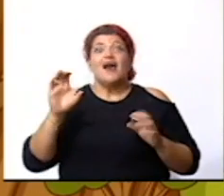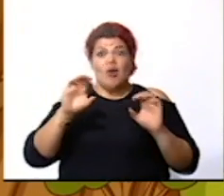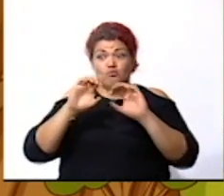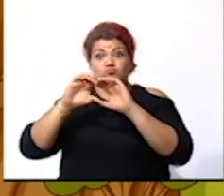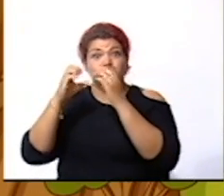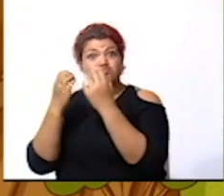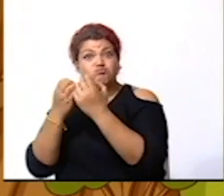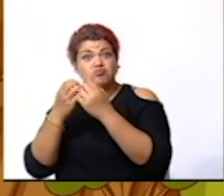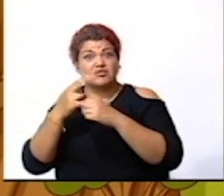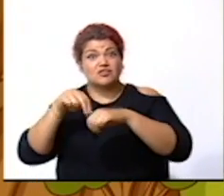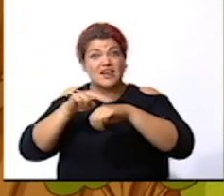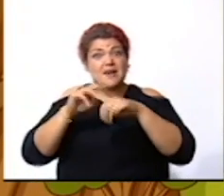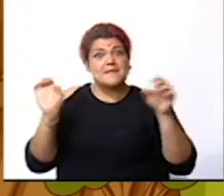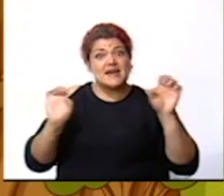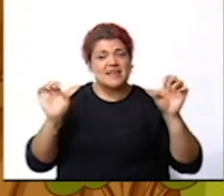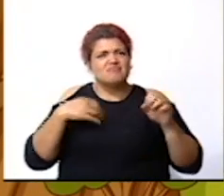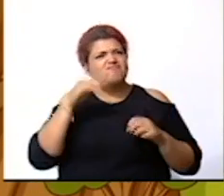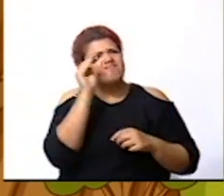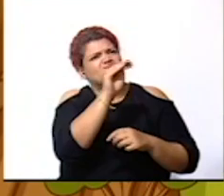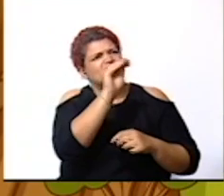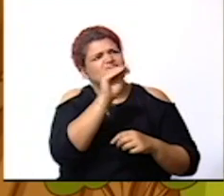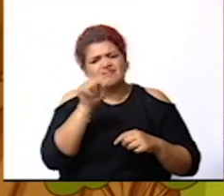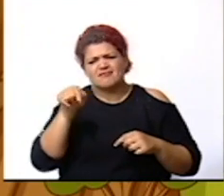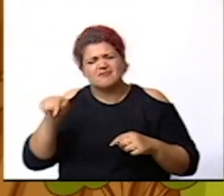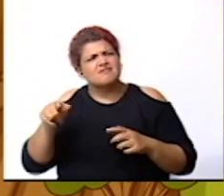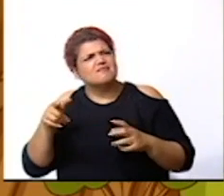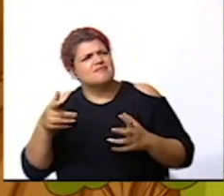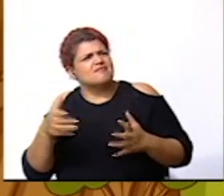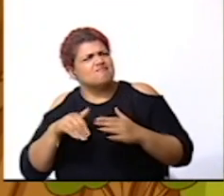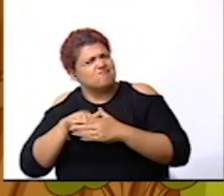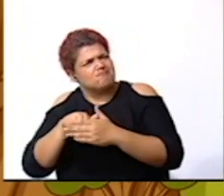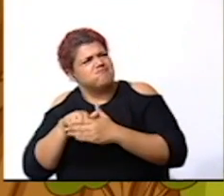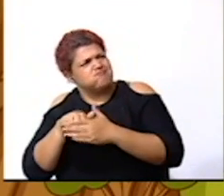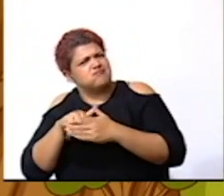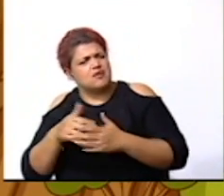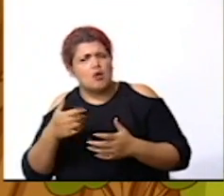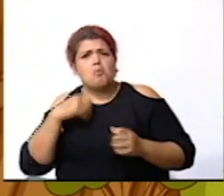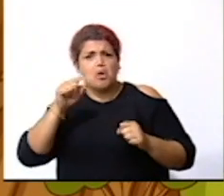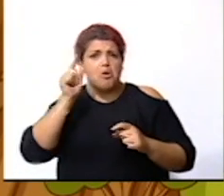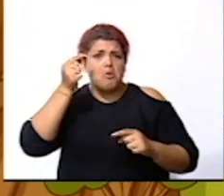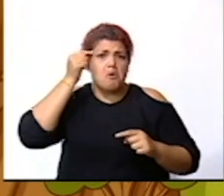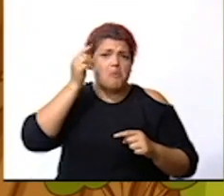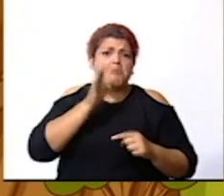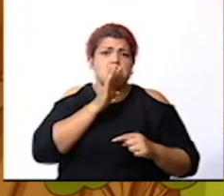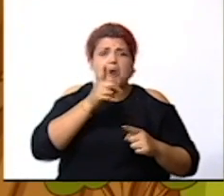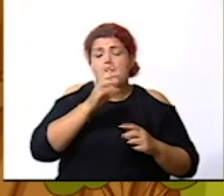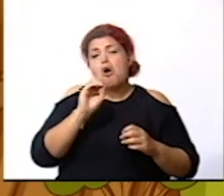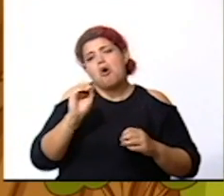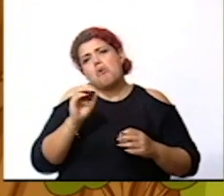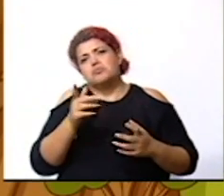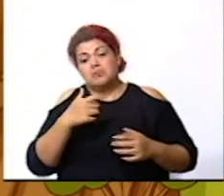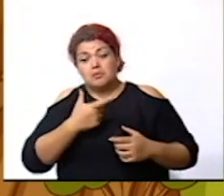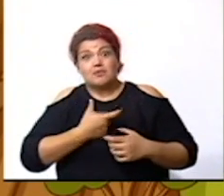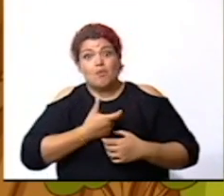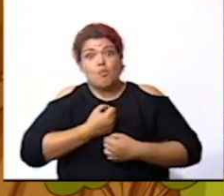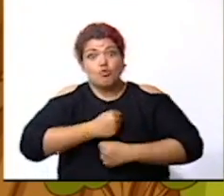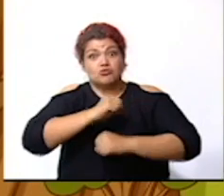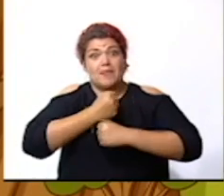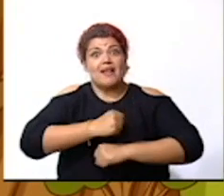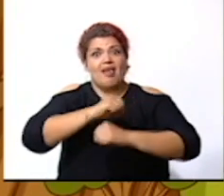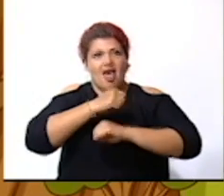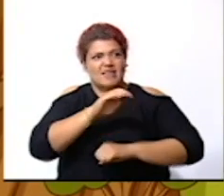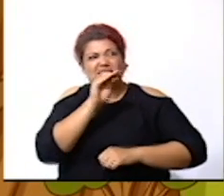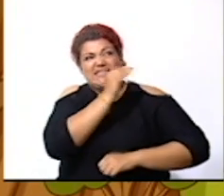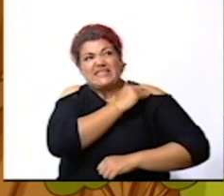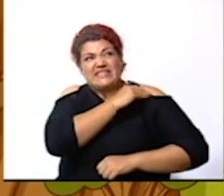emergencia o también podríamos comunicarnos con el gobierno es decir la municipalidad